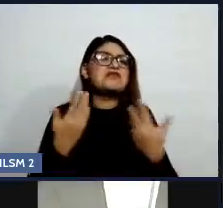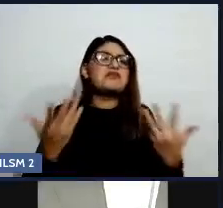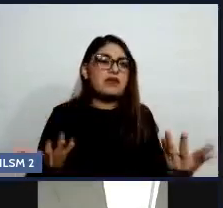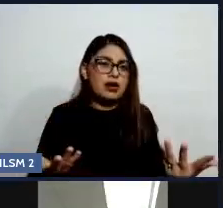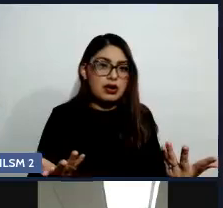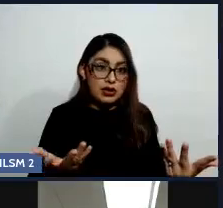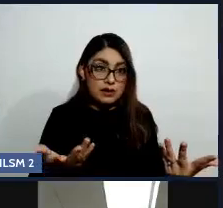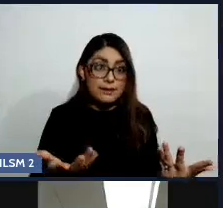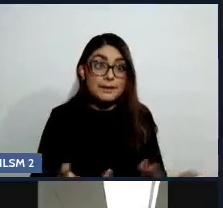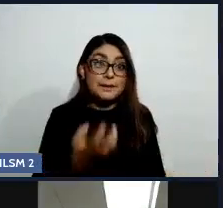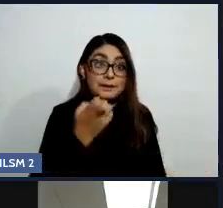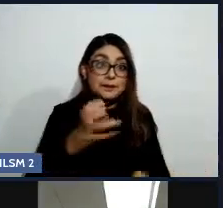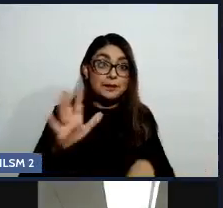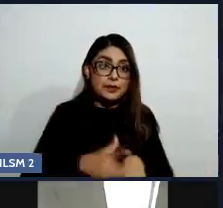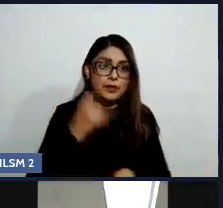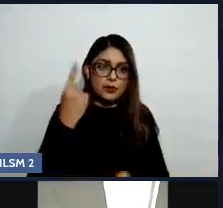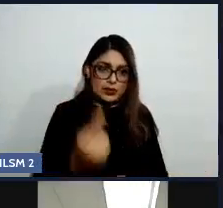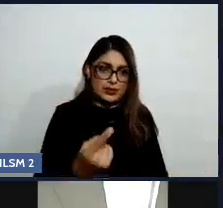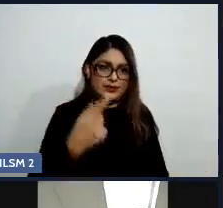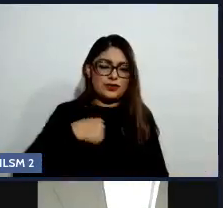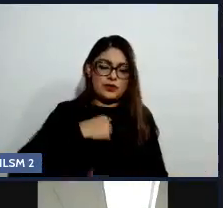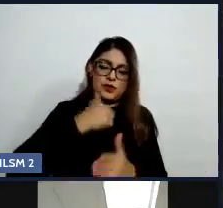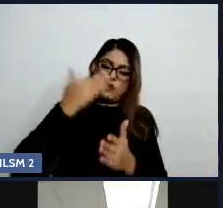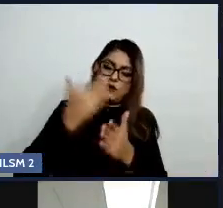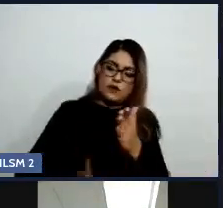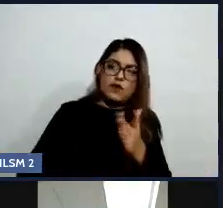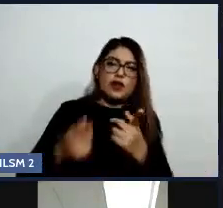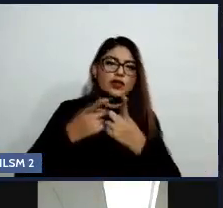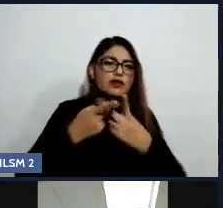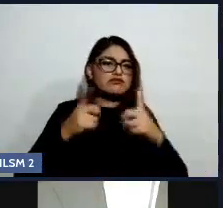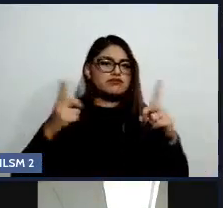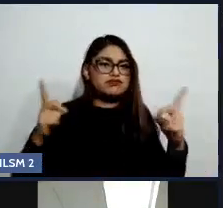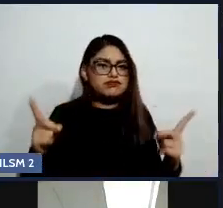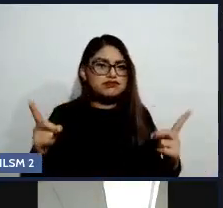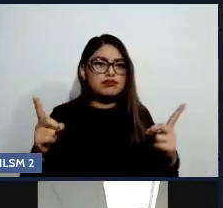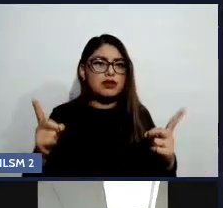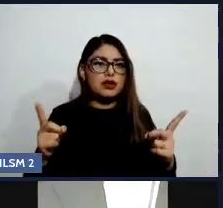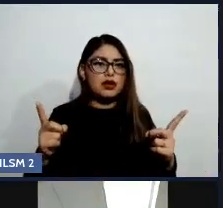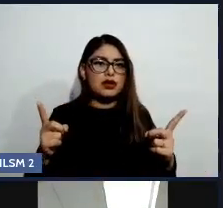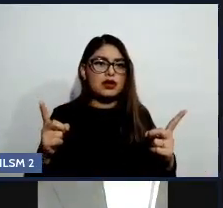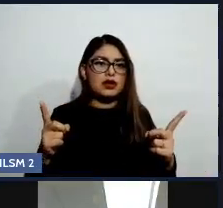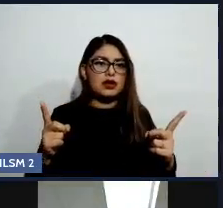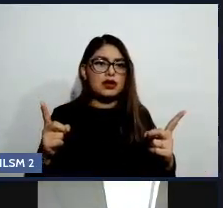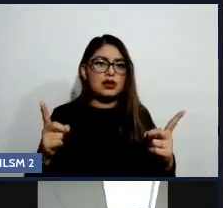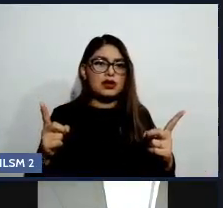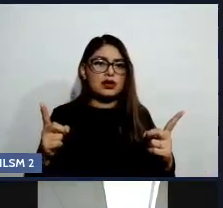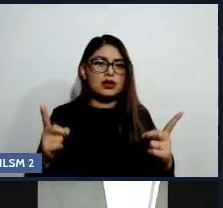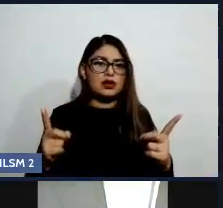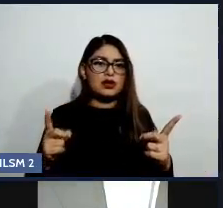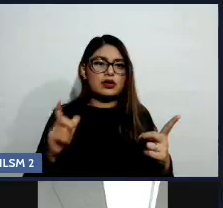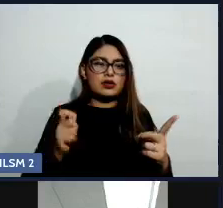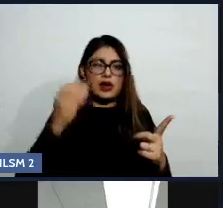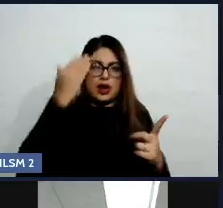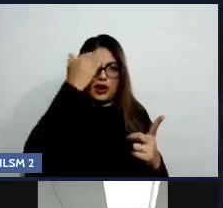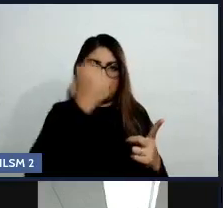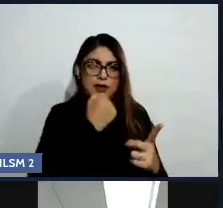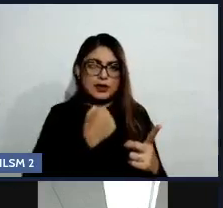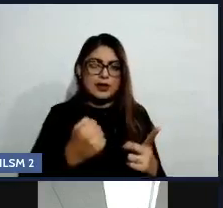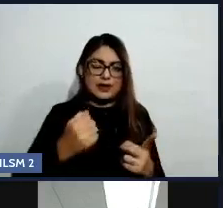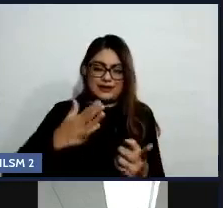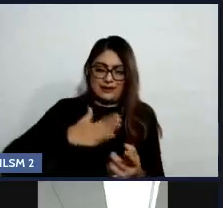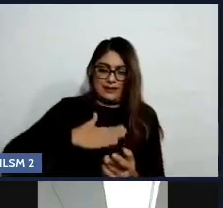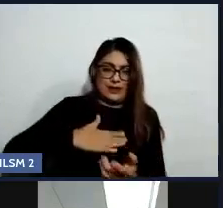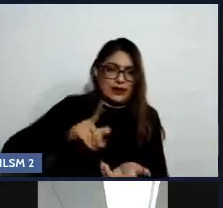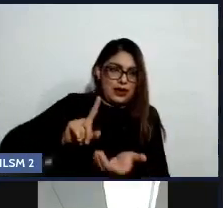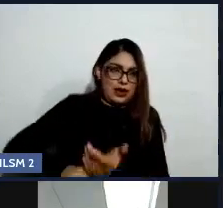no hemos desarrollado estas, pues estas habilidades en nosotros, ¿no? Esas